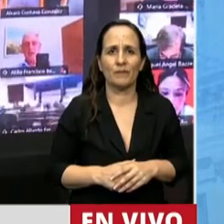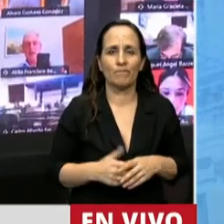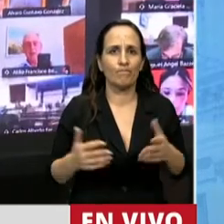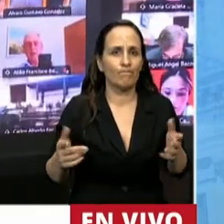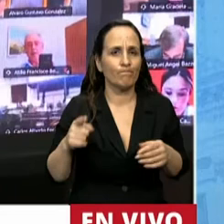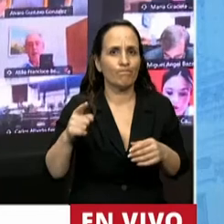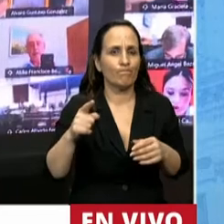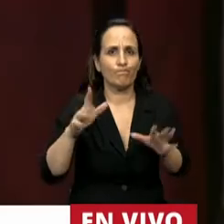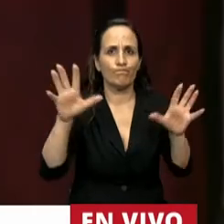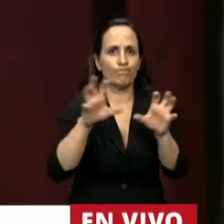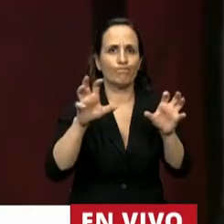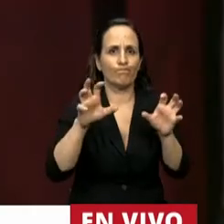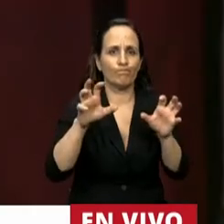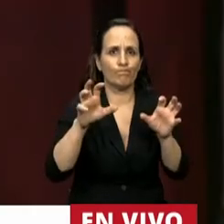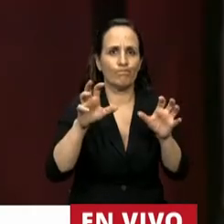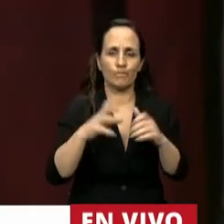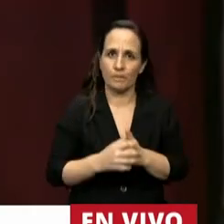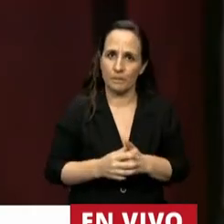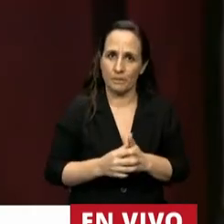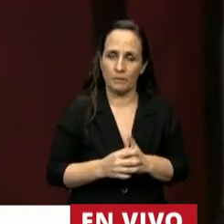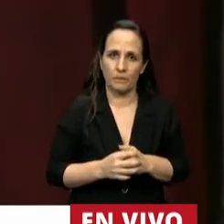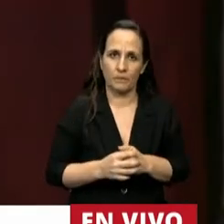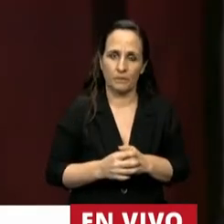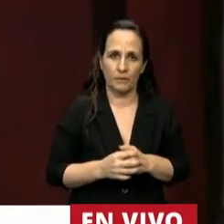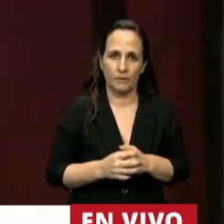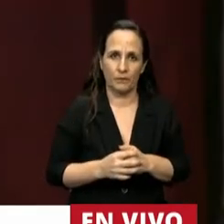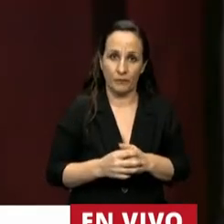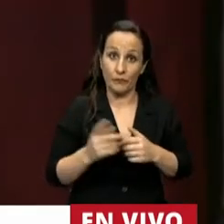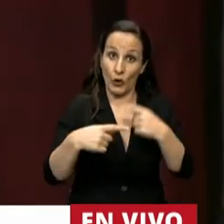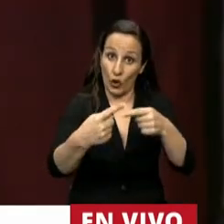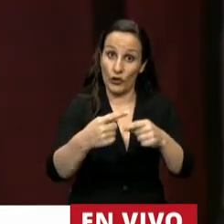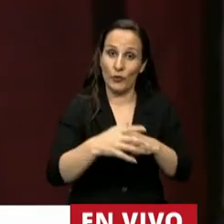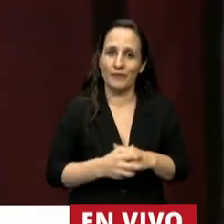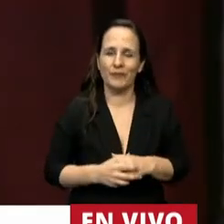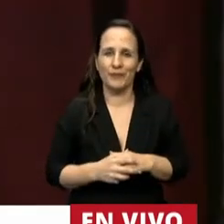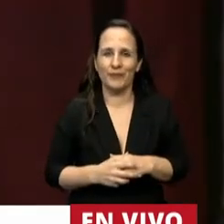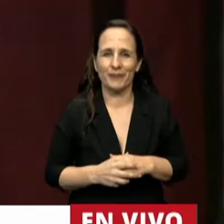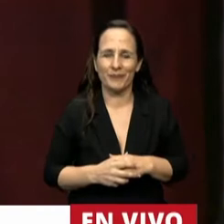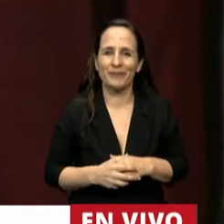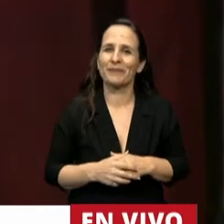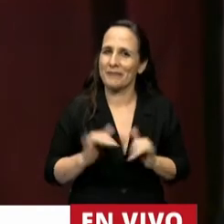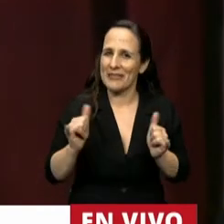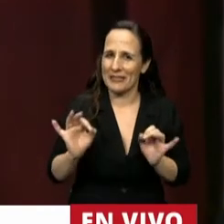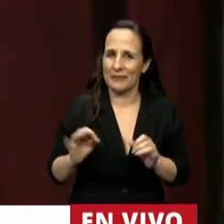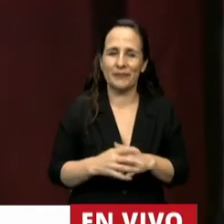Ahí se frisó la imagen. Continúe, diputado. Sí.